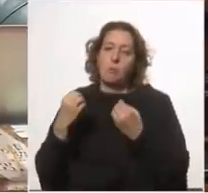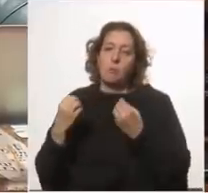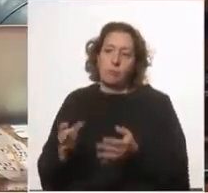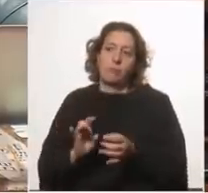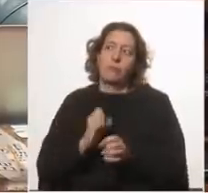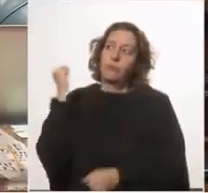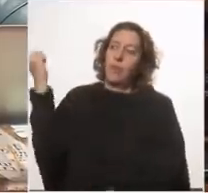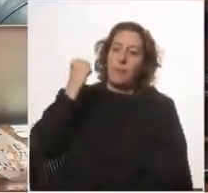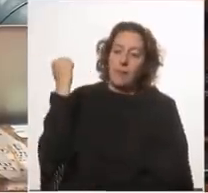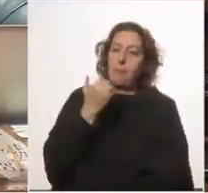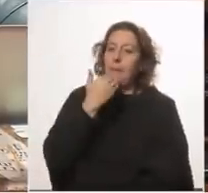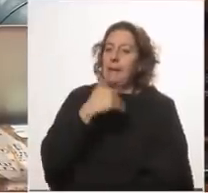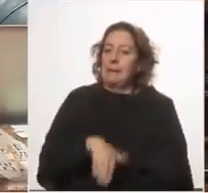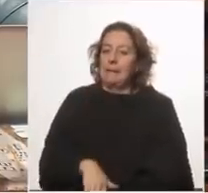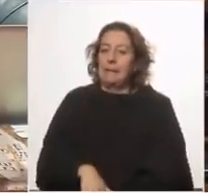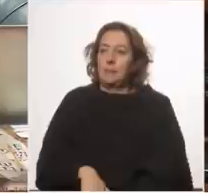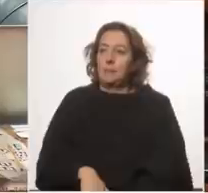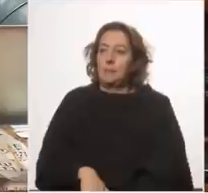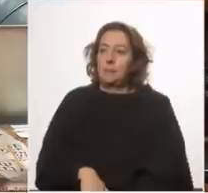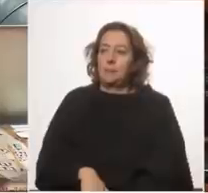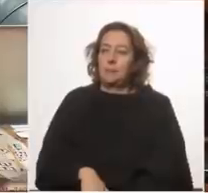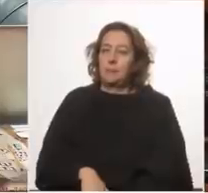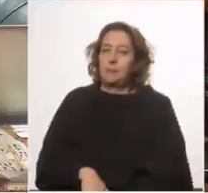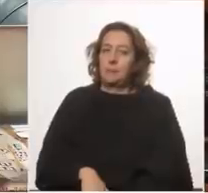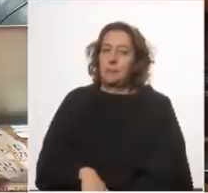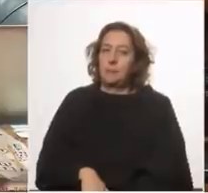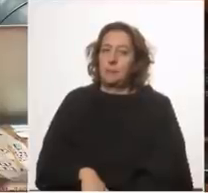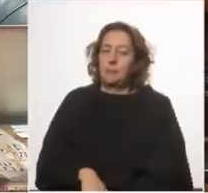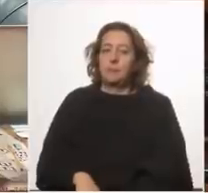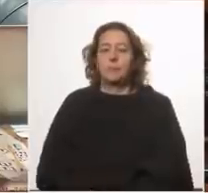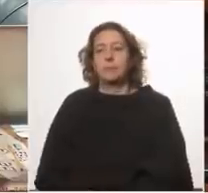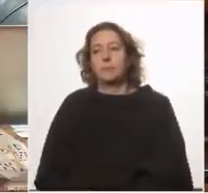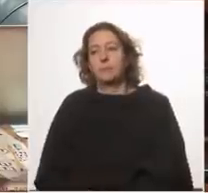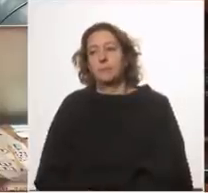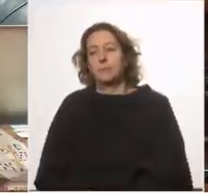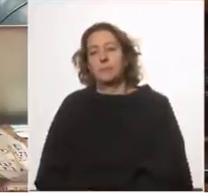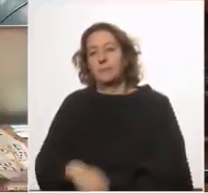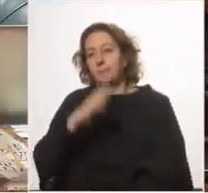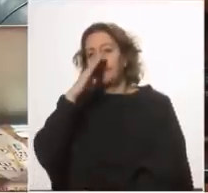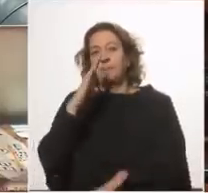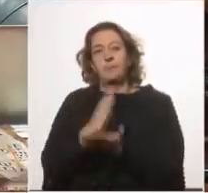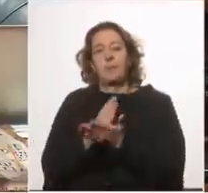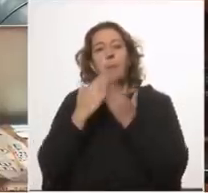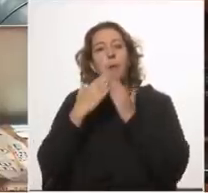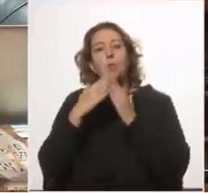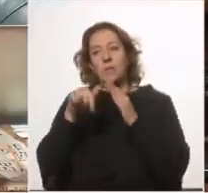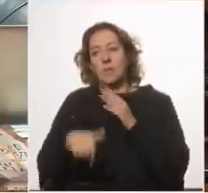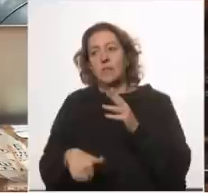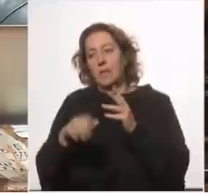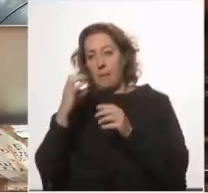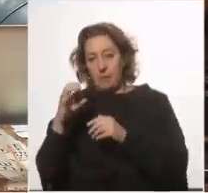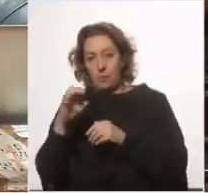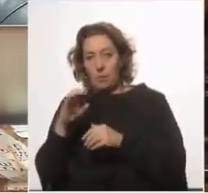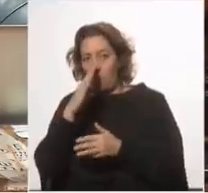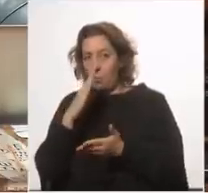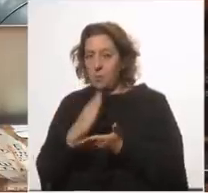medio clave para entender la pandemia termino con las preguntas de este capítulo mis últimas